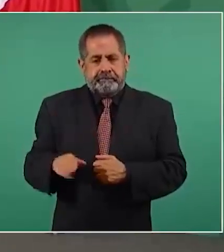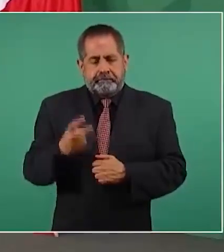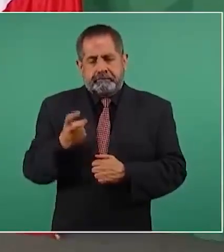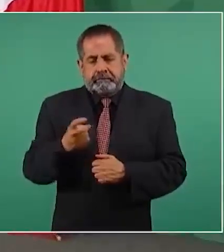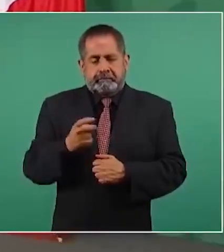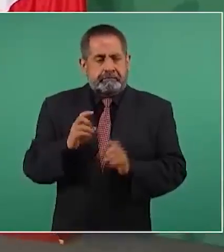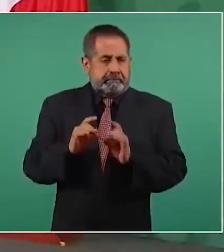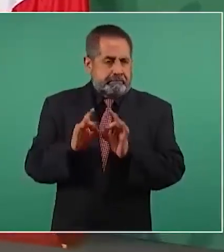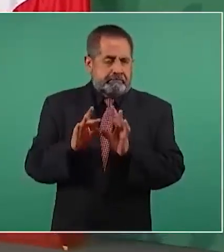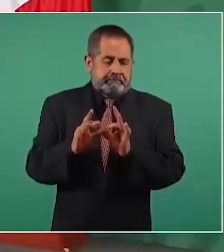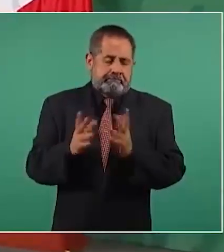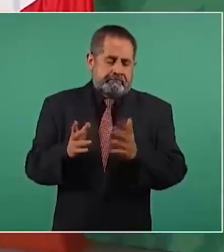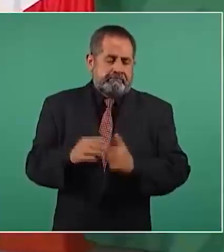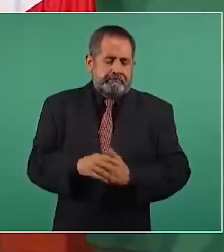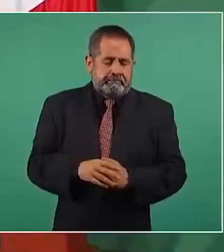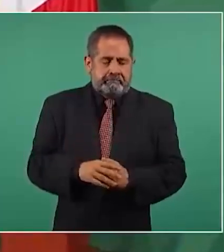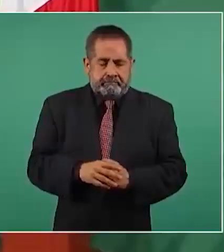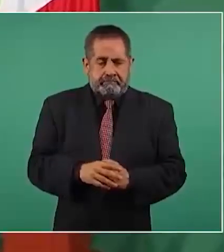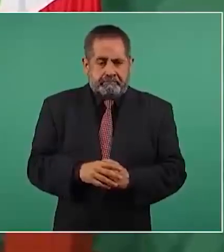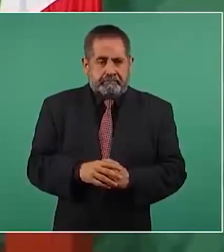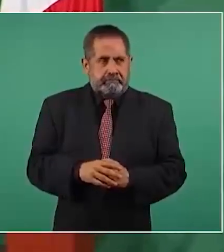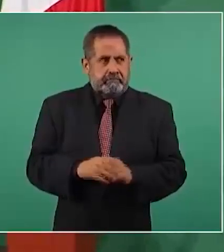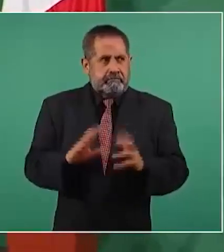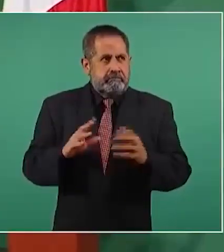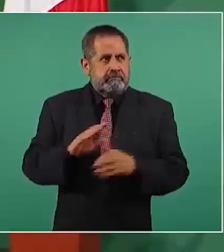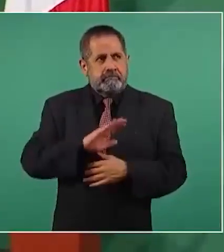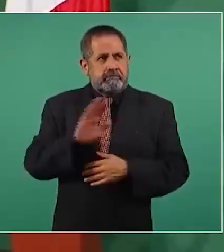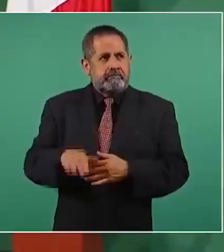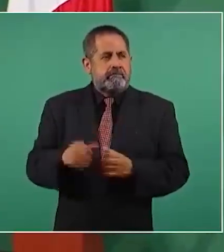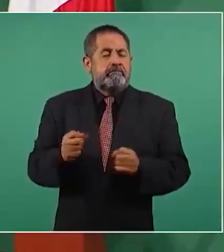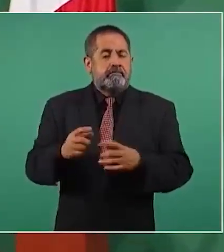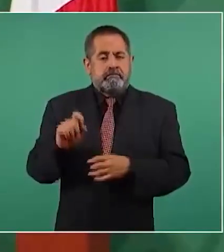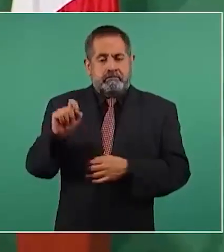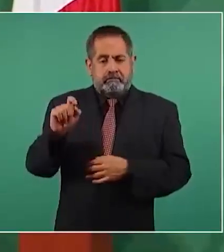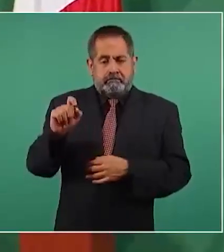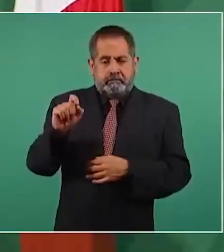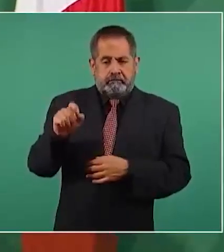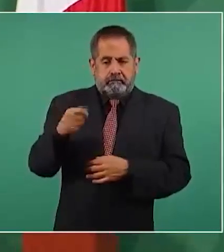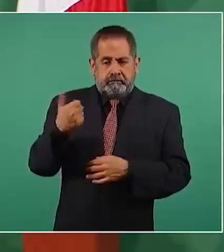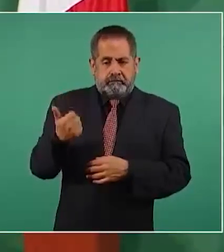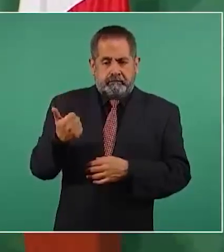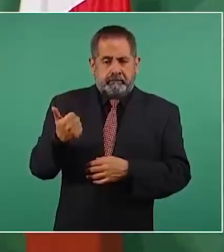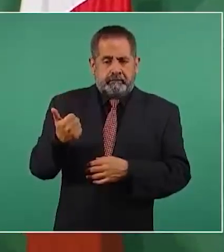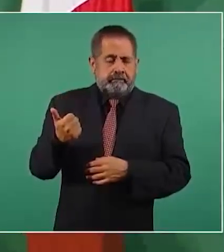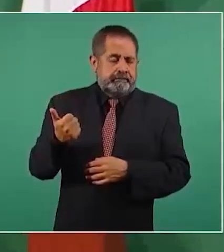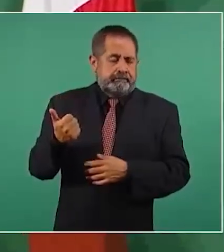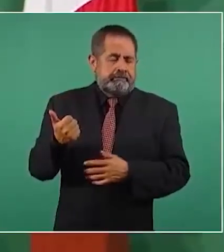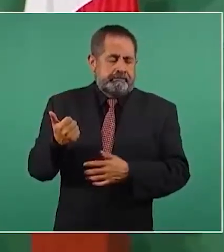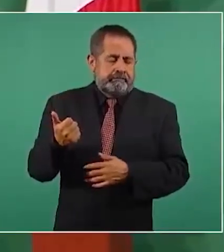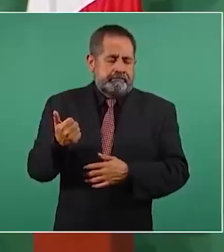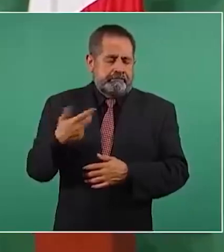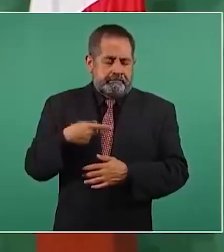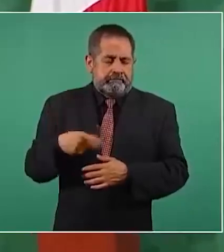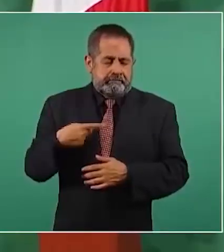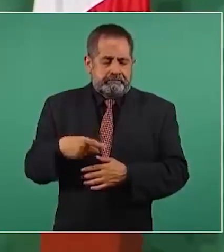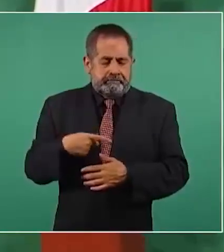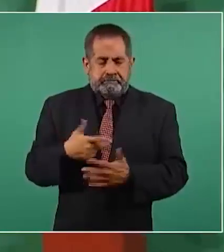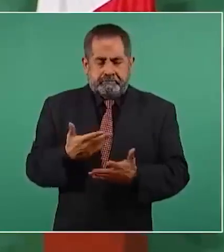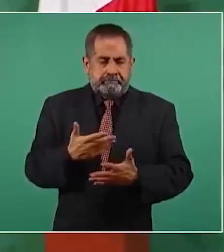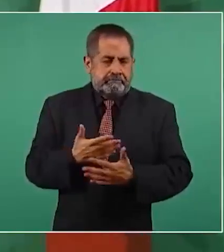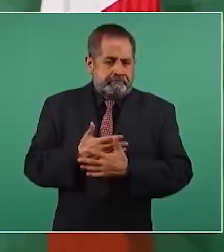accidente. Hay 26 personas